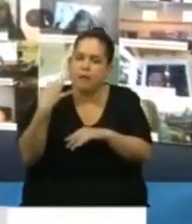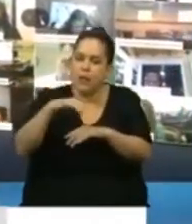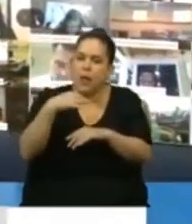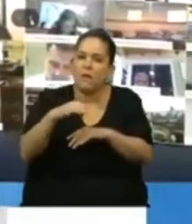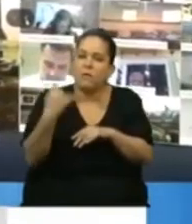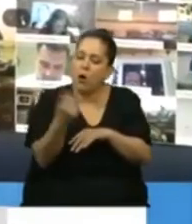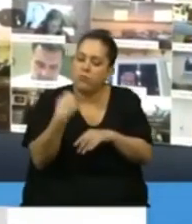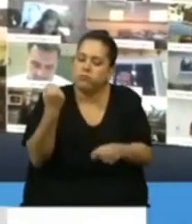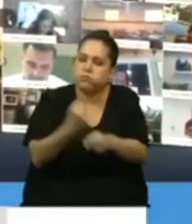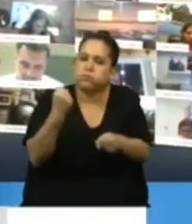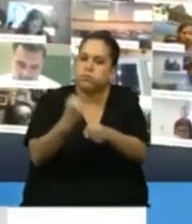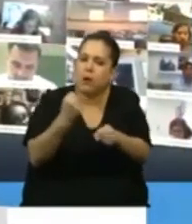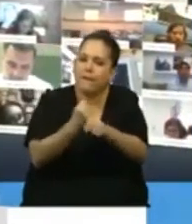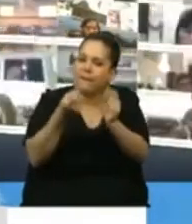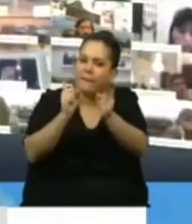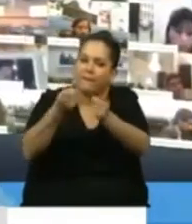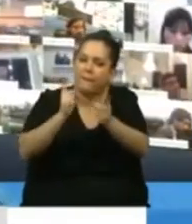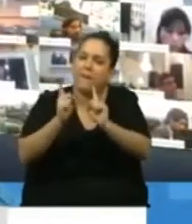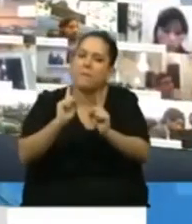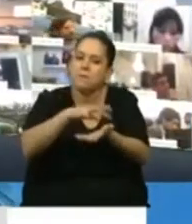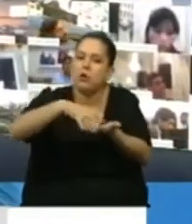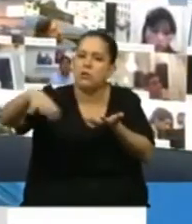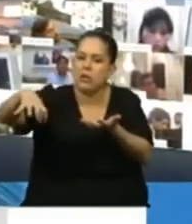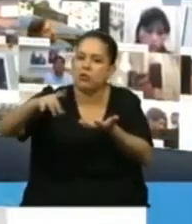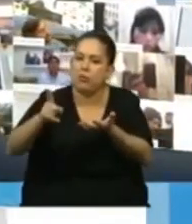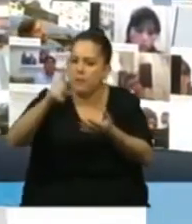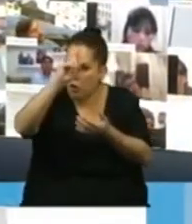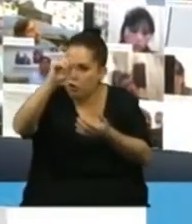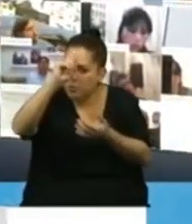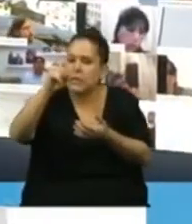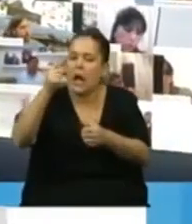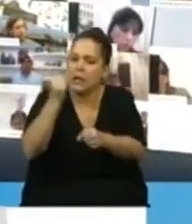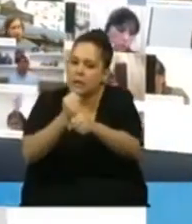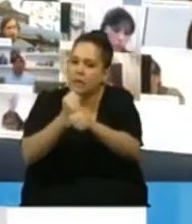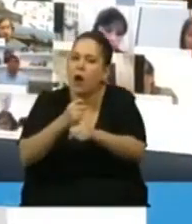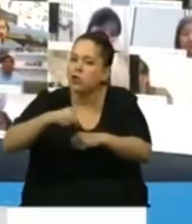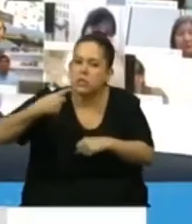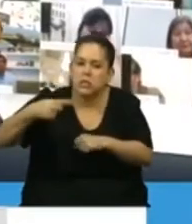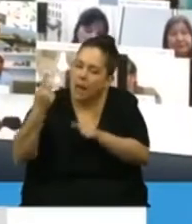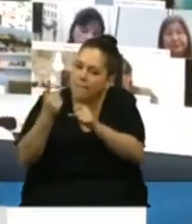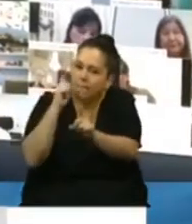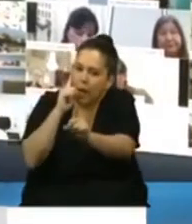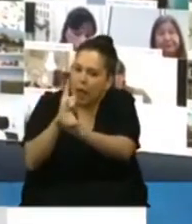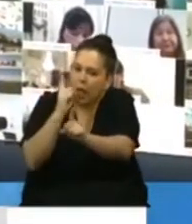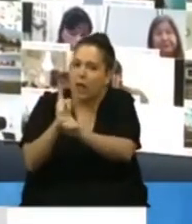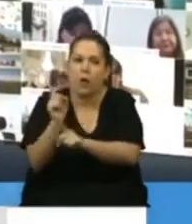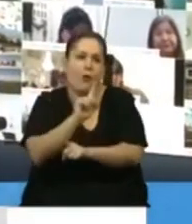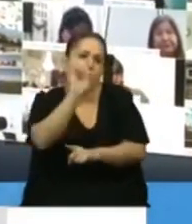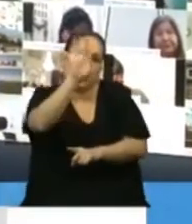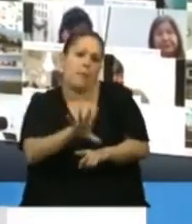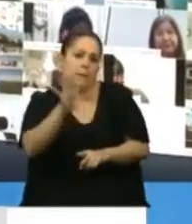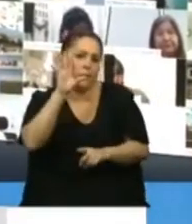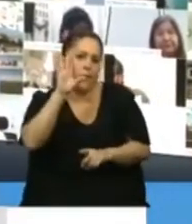trabajando constantemente por este sector de trabajadores, siempre, y no solamente acordarnos de ellos